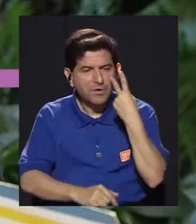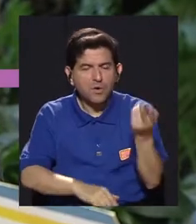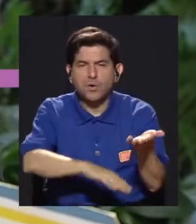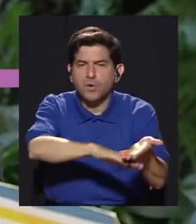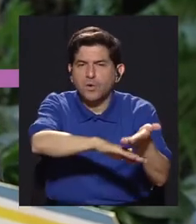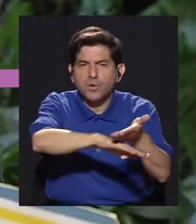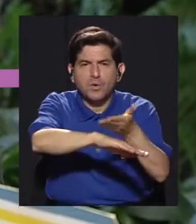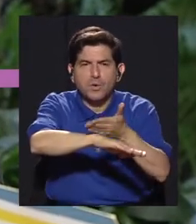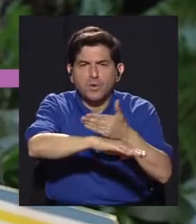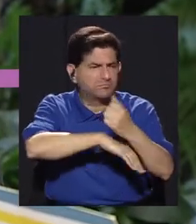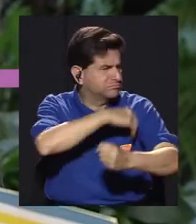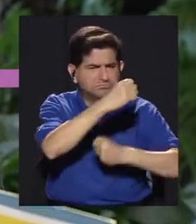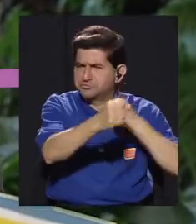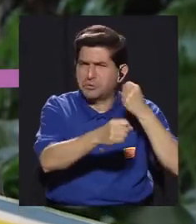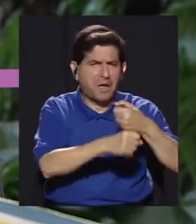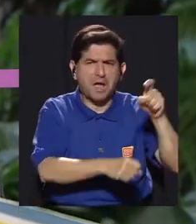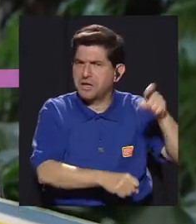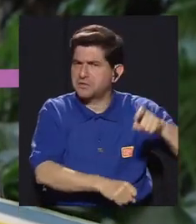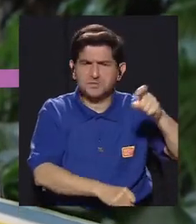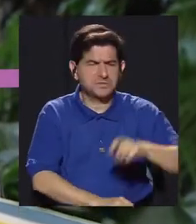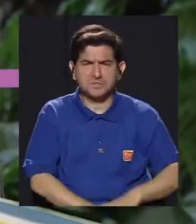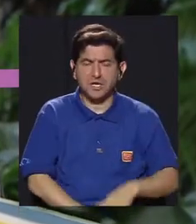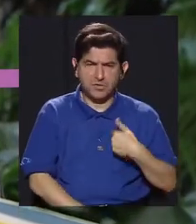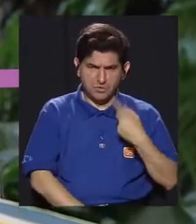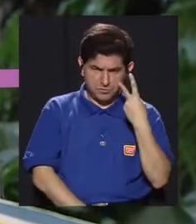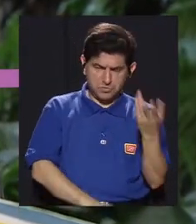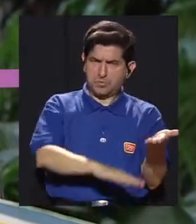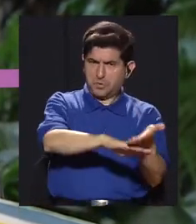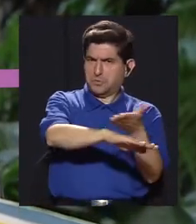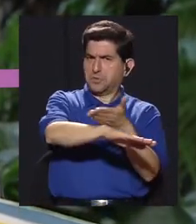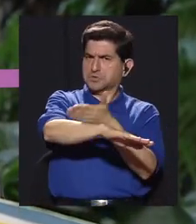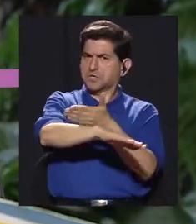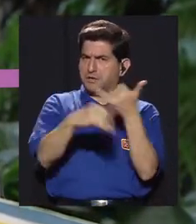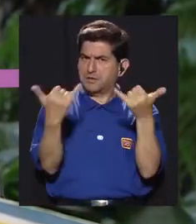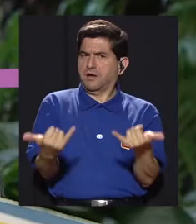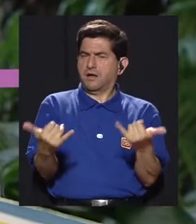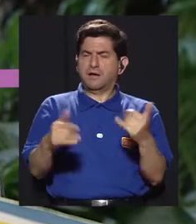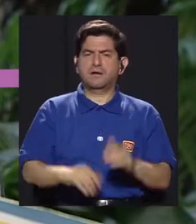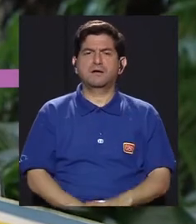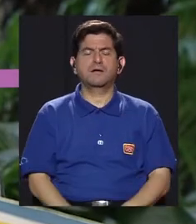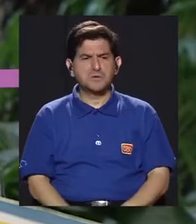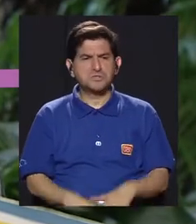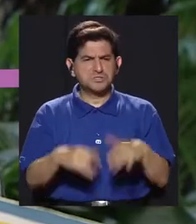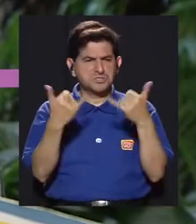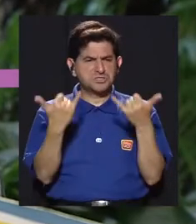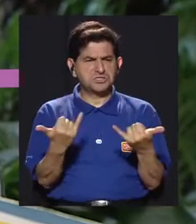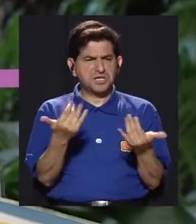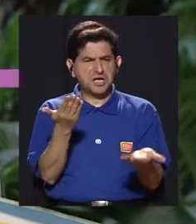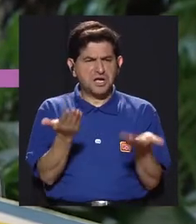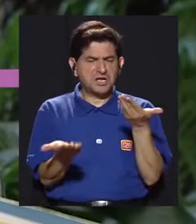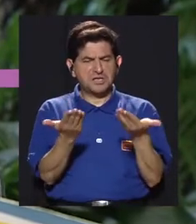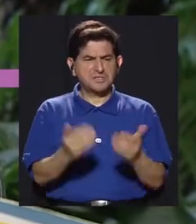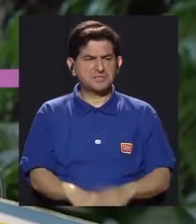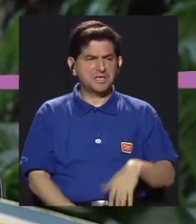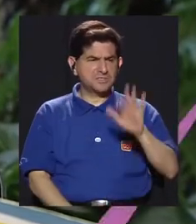para ver el progreso. Acabo de 5, de 5 meses,